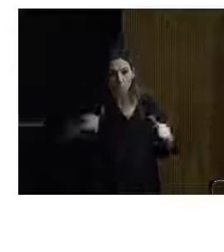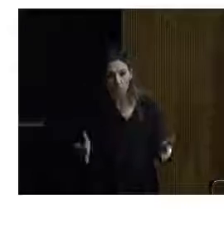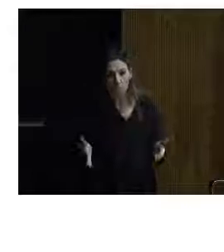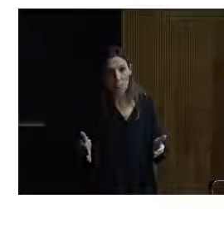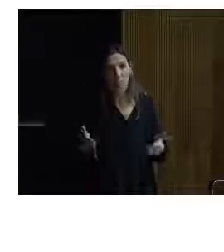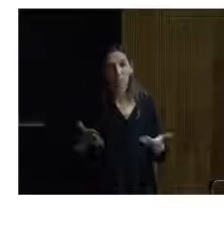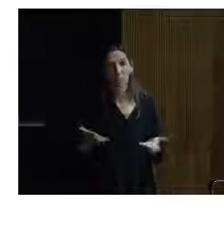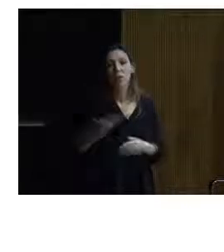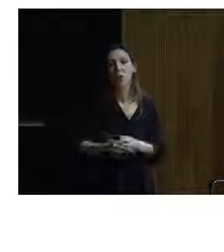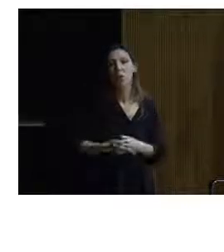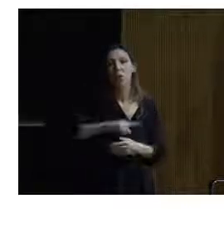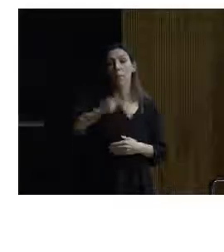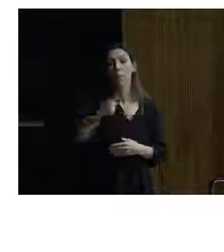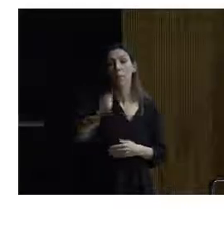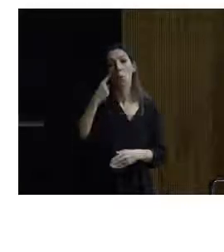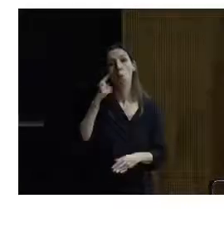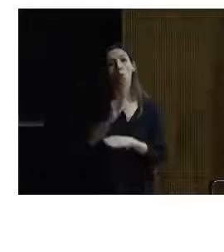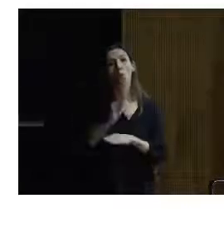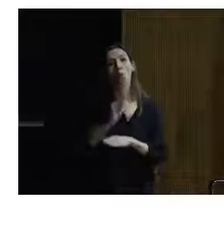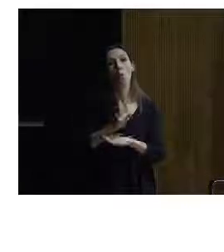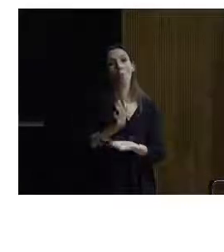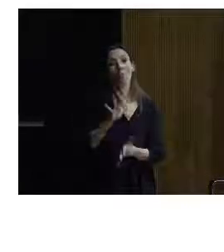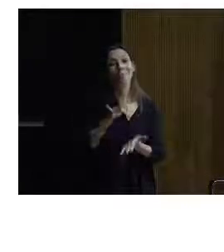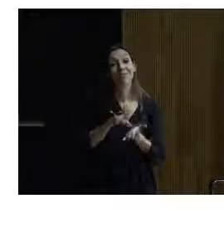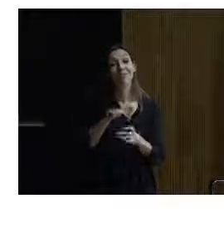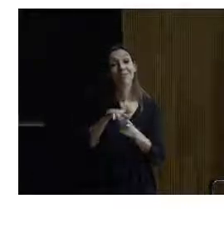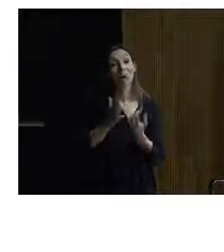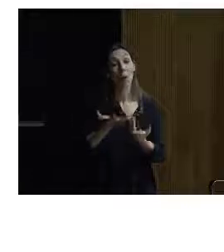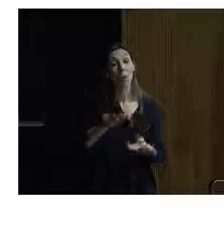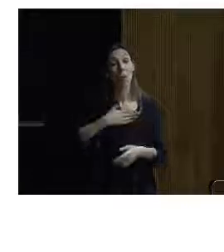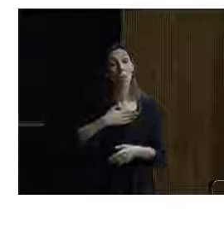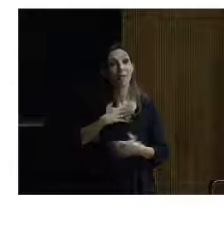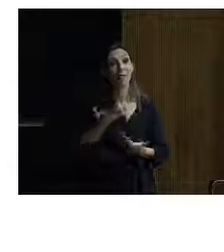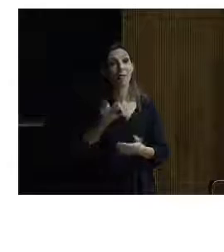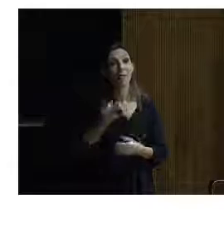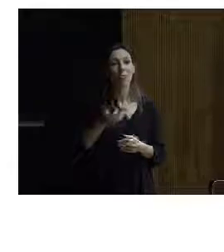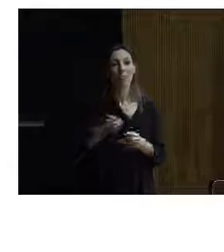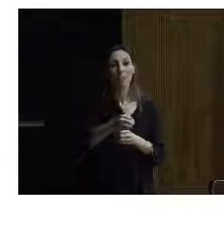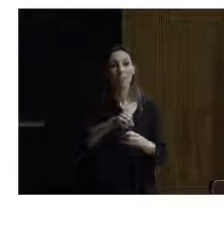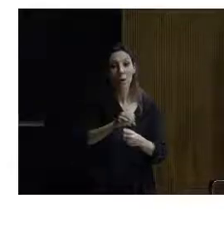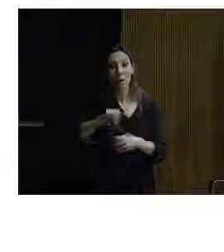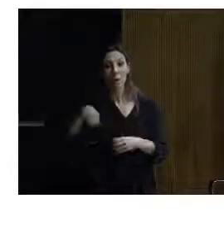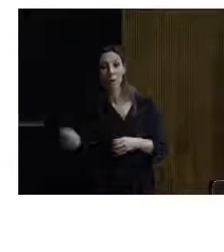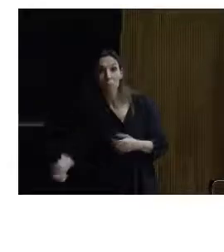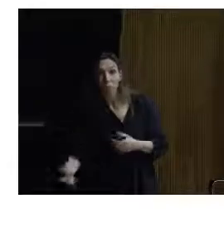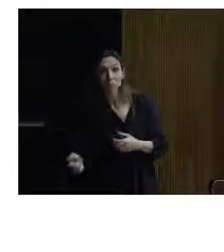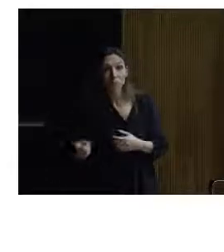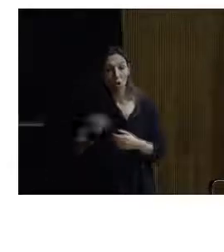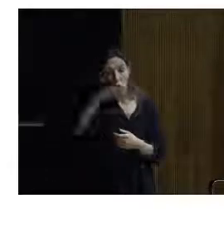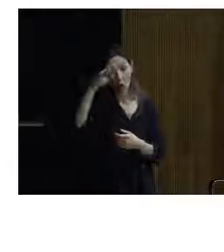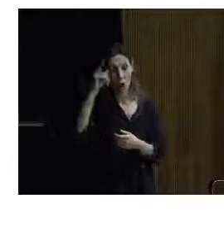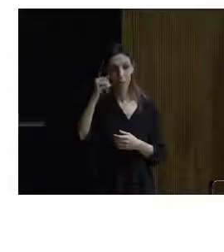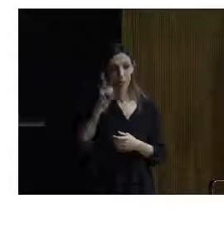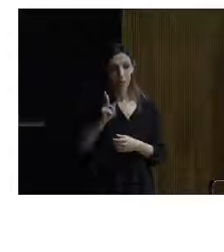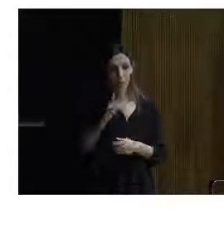que tenemos que tener cuidado, en el caso del patrimonio, de que ninguna de ellas caiga a las bolsas, porque entonces perderemos